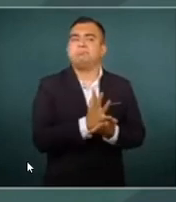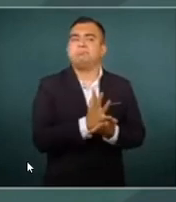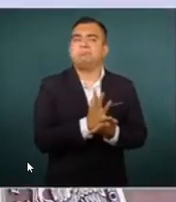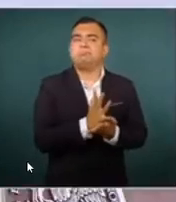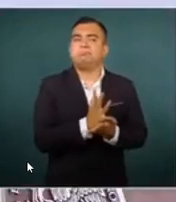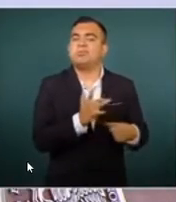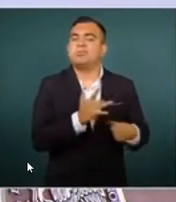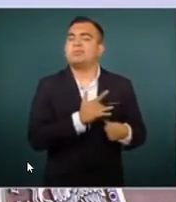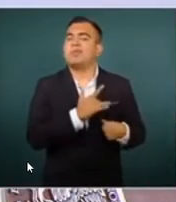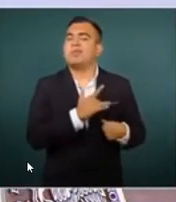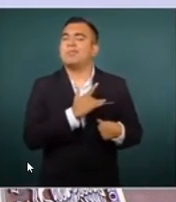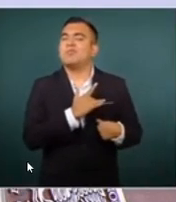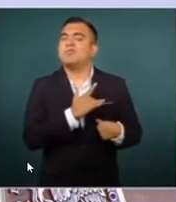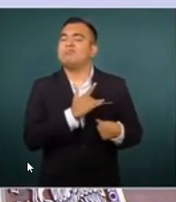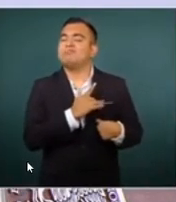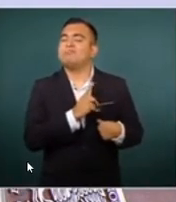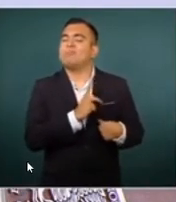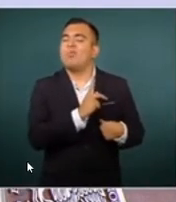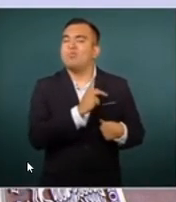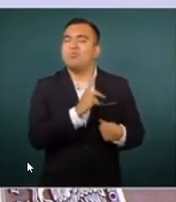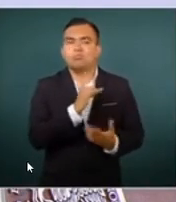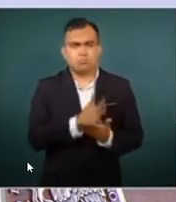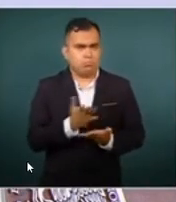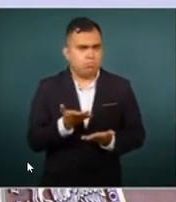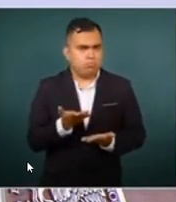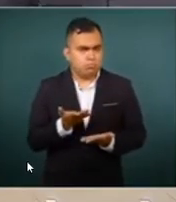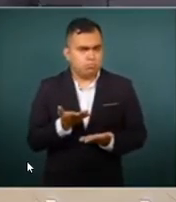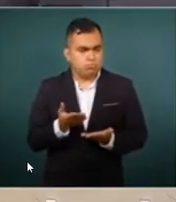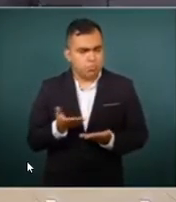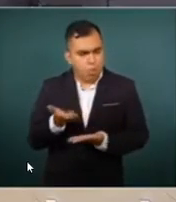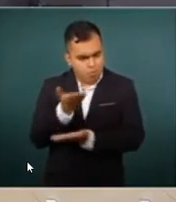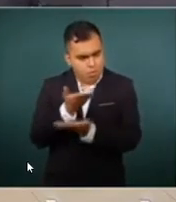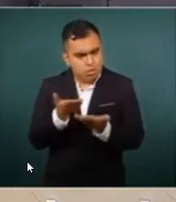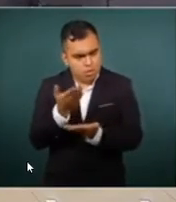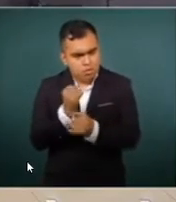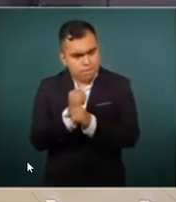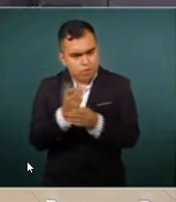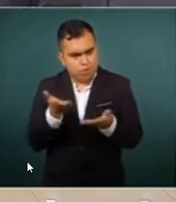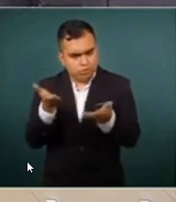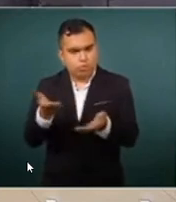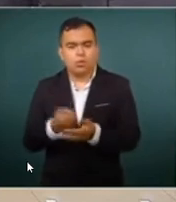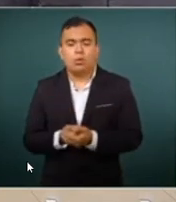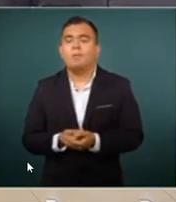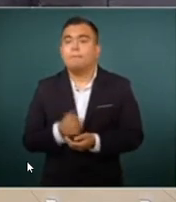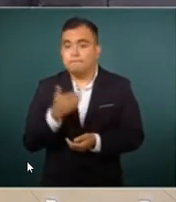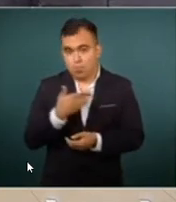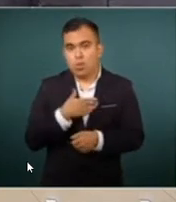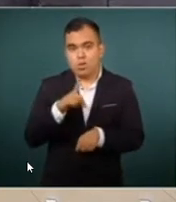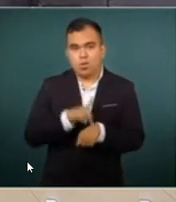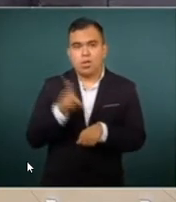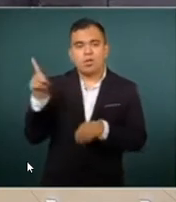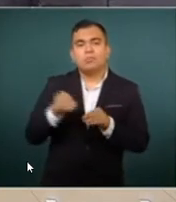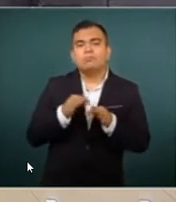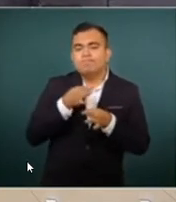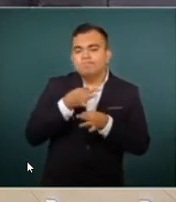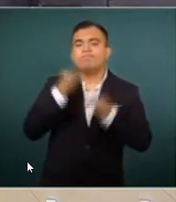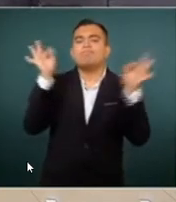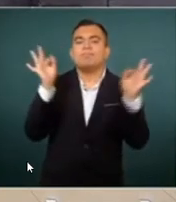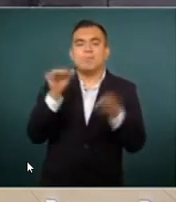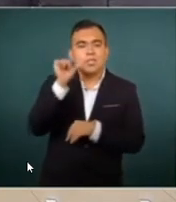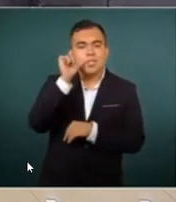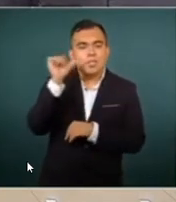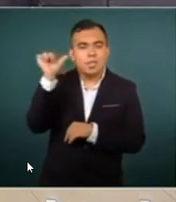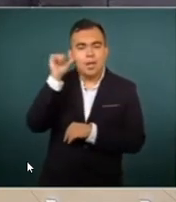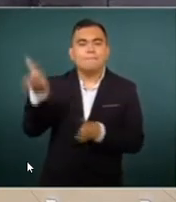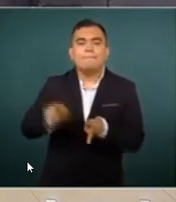Entonces, vamos a compartir la información. Sí, buenos días. Este desplegado fue publicado el día de ayer en el